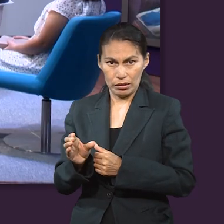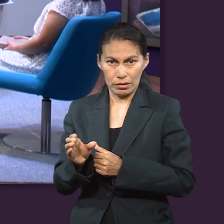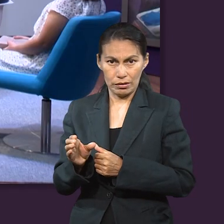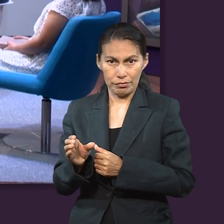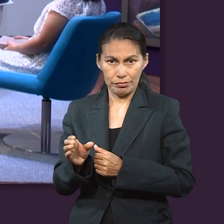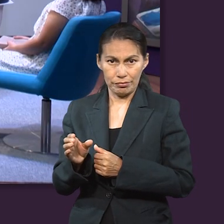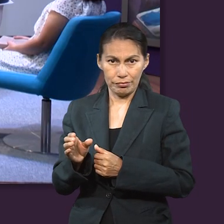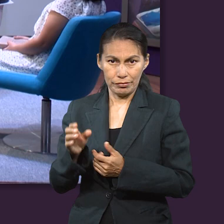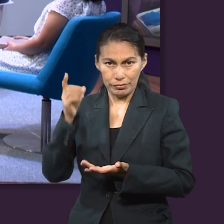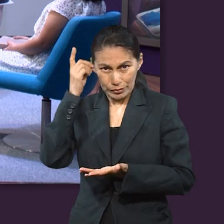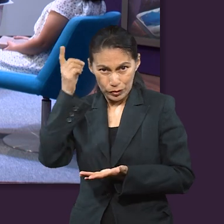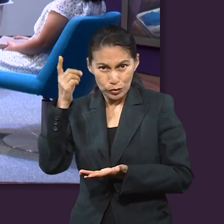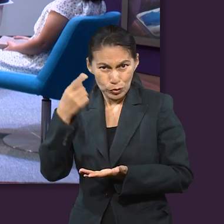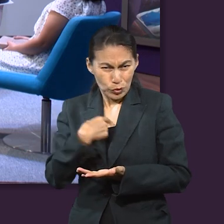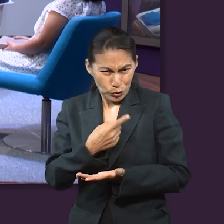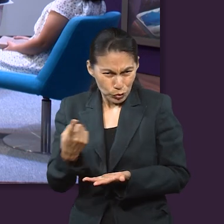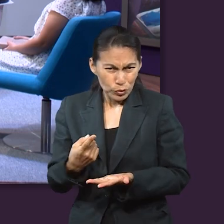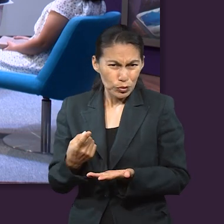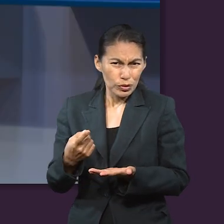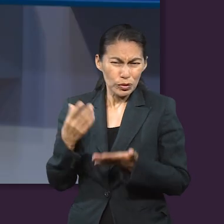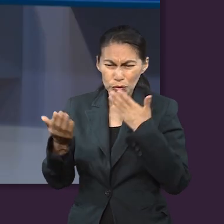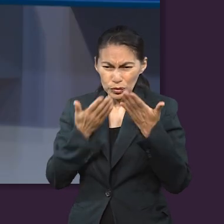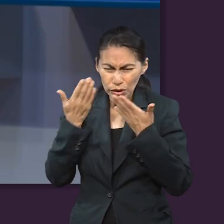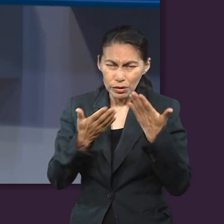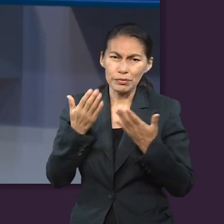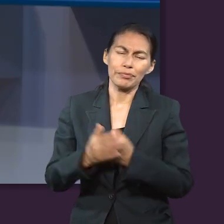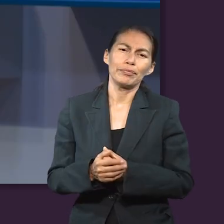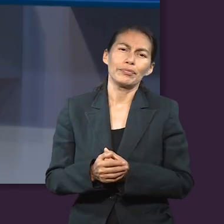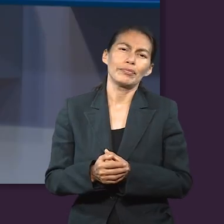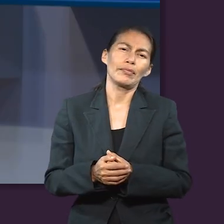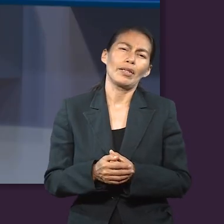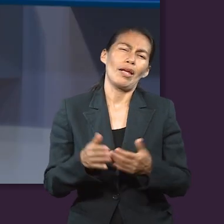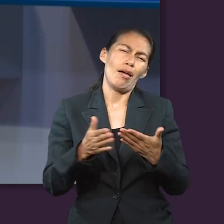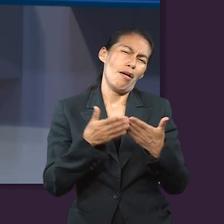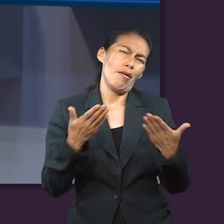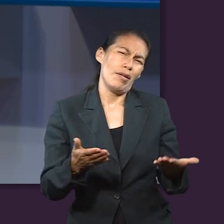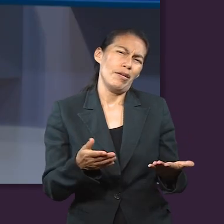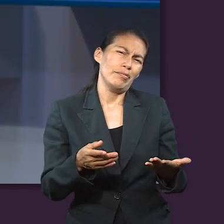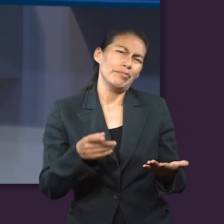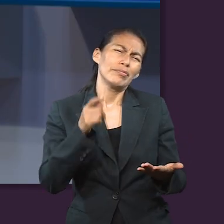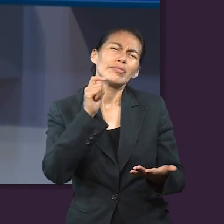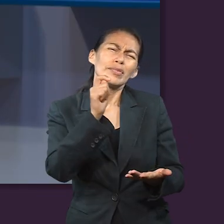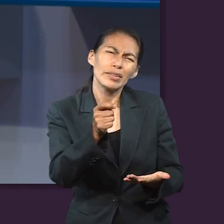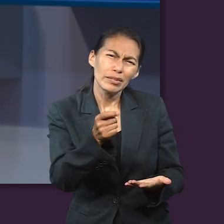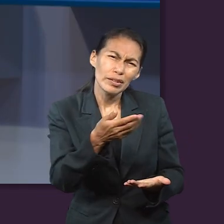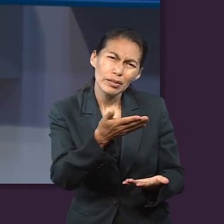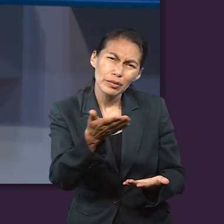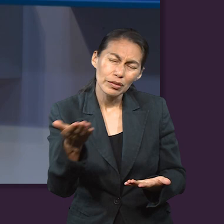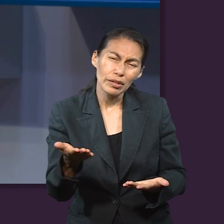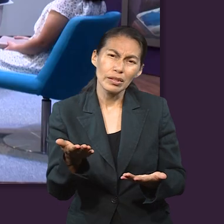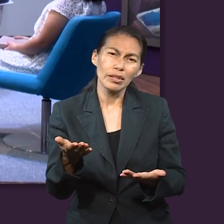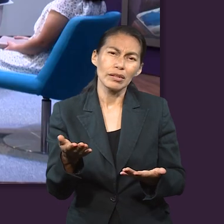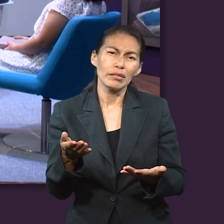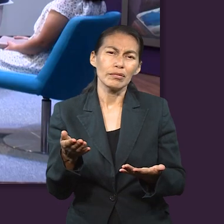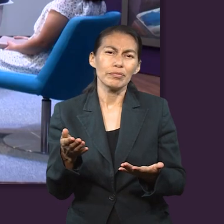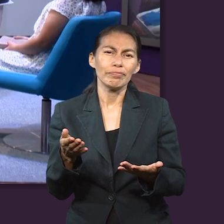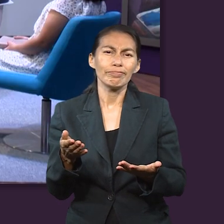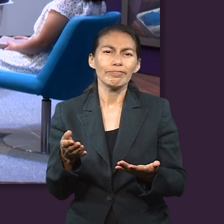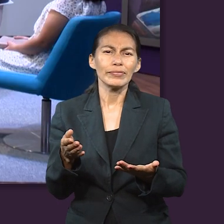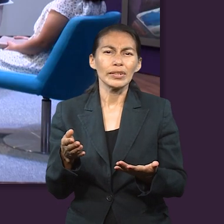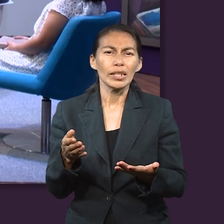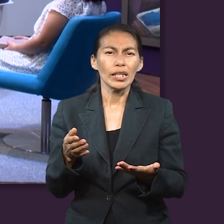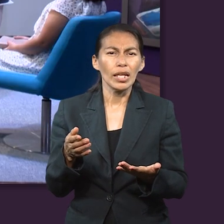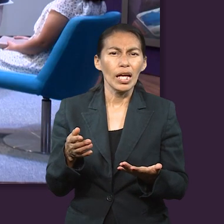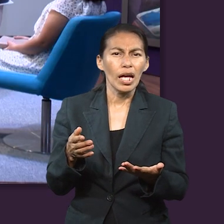carácter de Dios, que es lo que venimos estudiando en esta lección. Así que me gustaría saber cuál es el significado para ustedes o